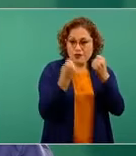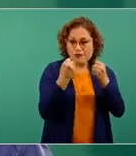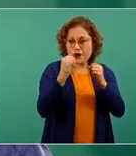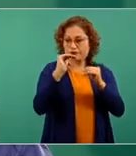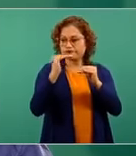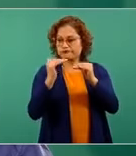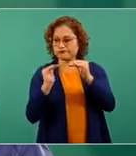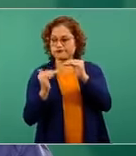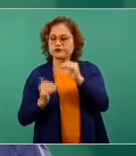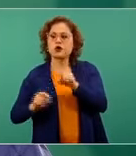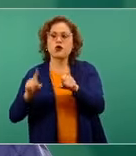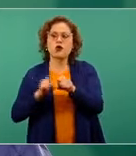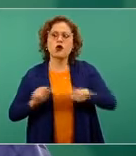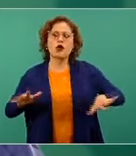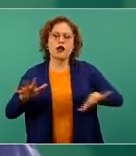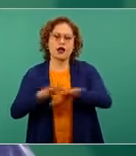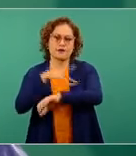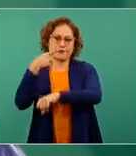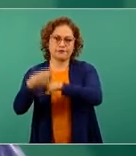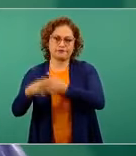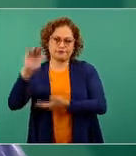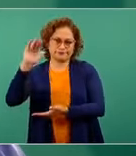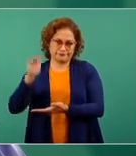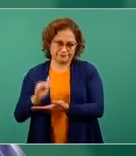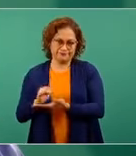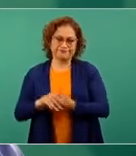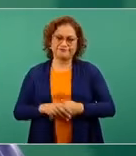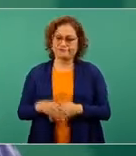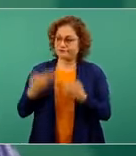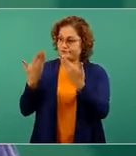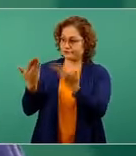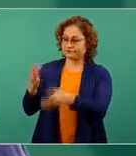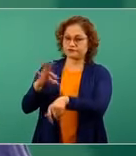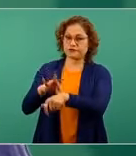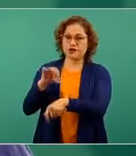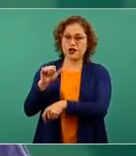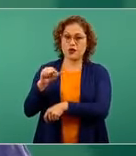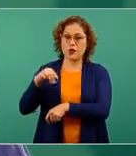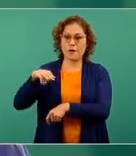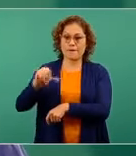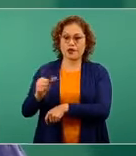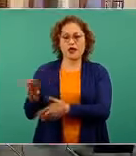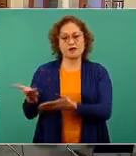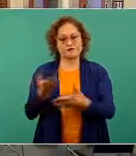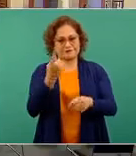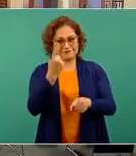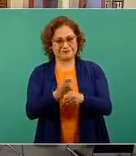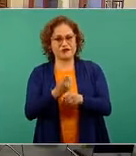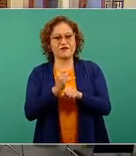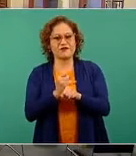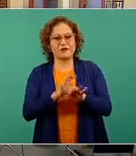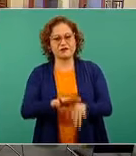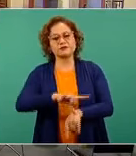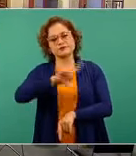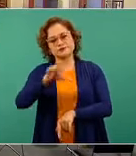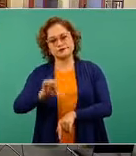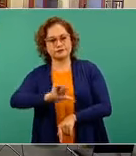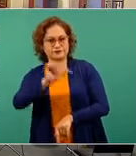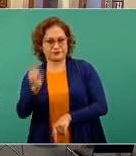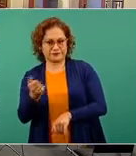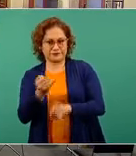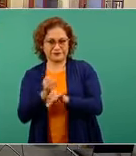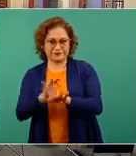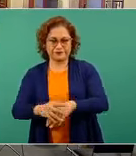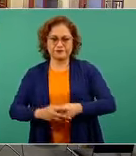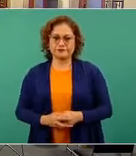since many months. you very Alomía, si presenta el primer segmento y seguimos después. Gracias, doctor. Claro, con mucho